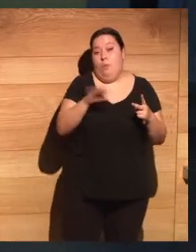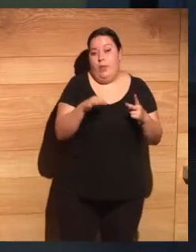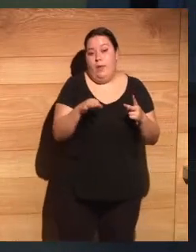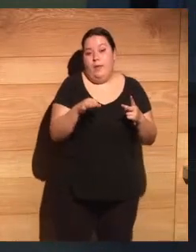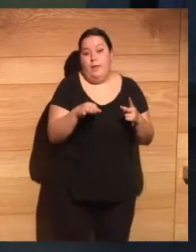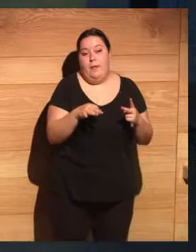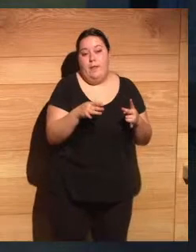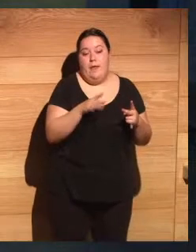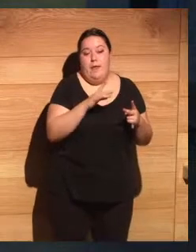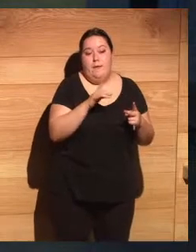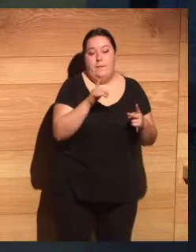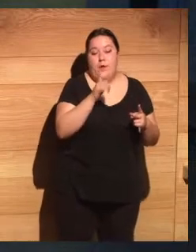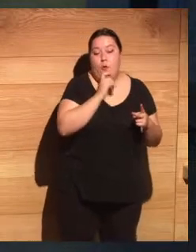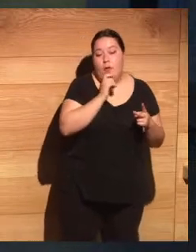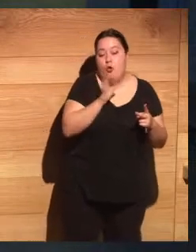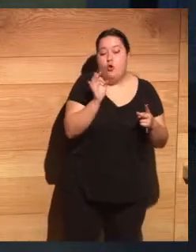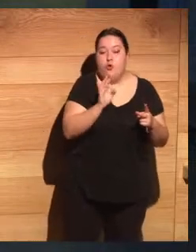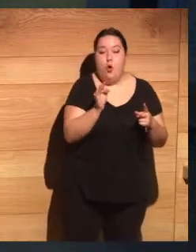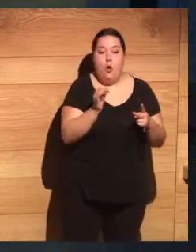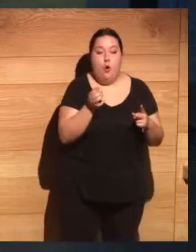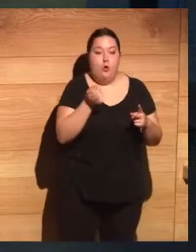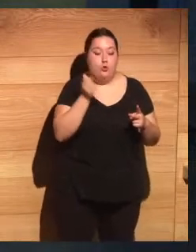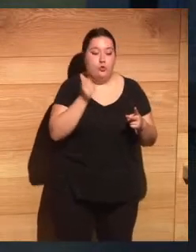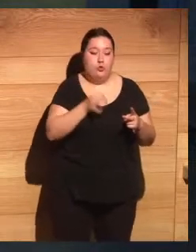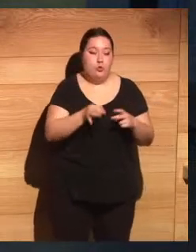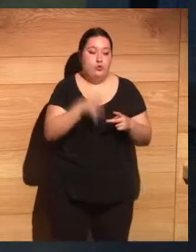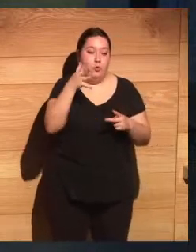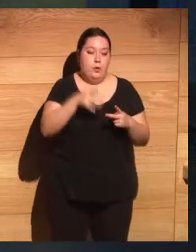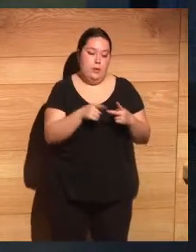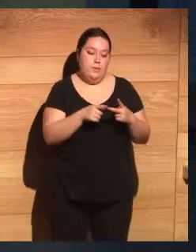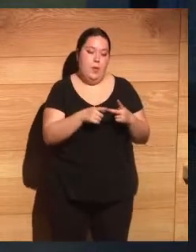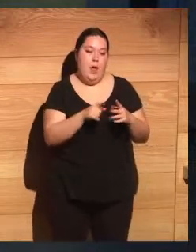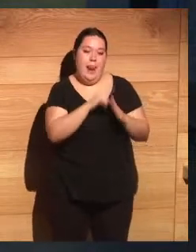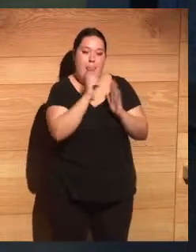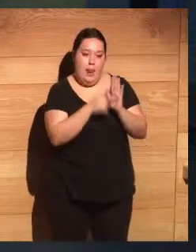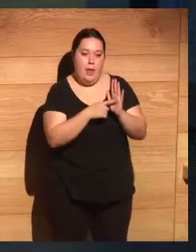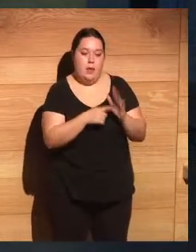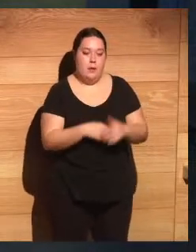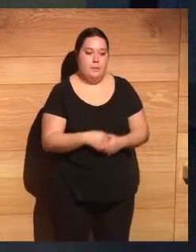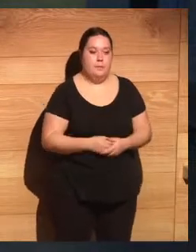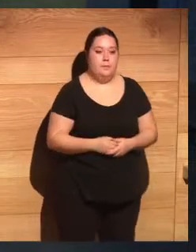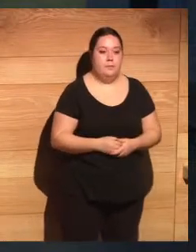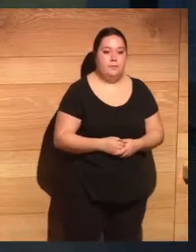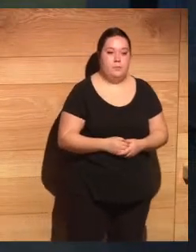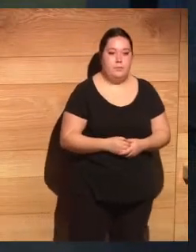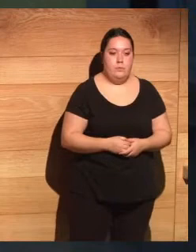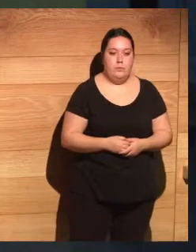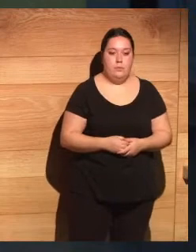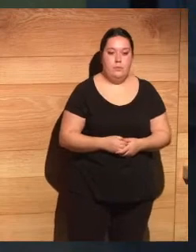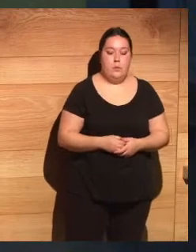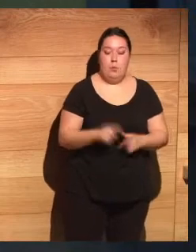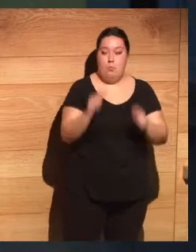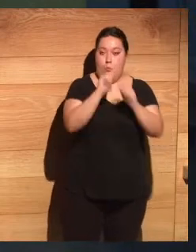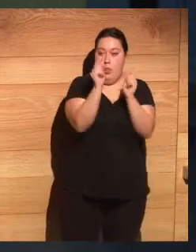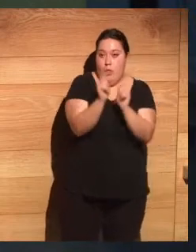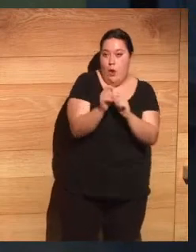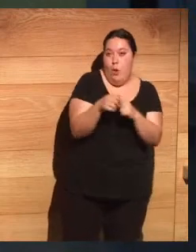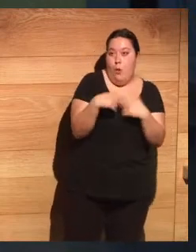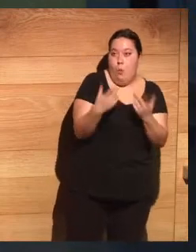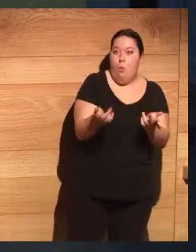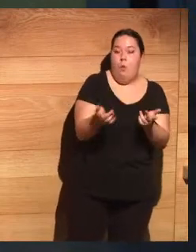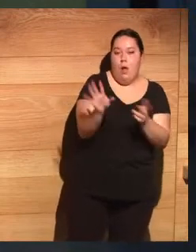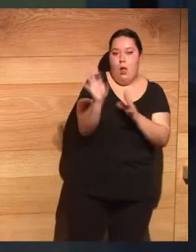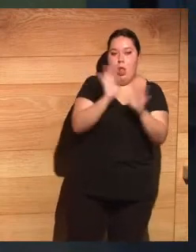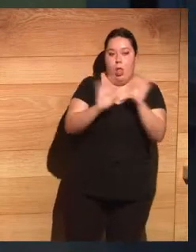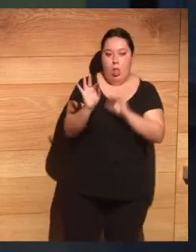característica es la norma laboral, porque va a ser lo que haga y permita desarrollo de unos modelos u otros. De hecho,